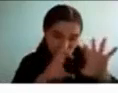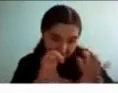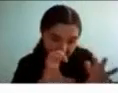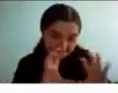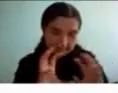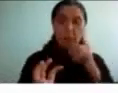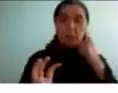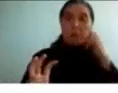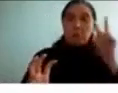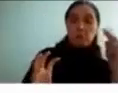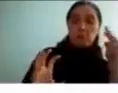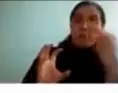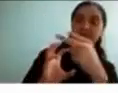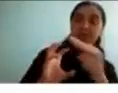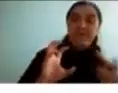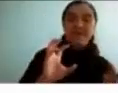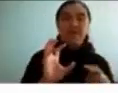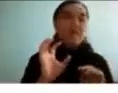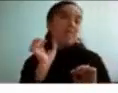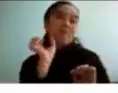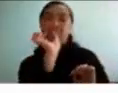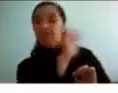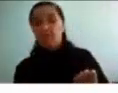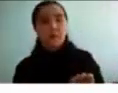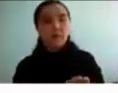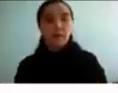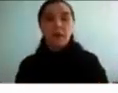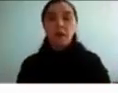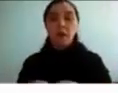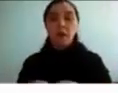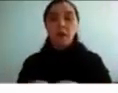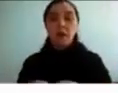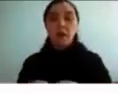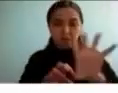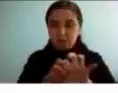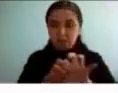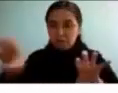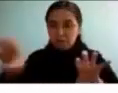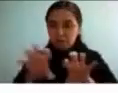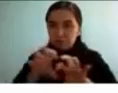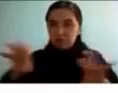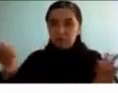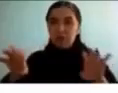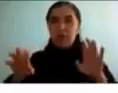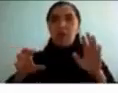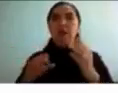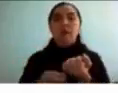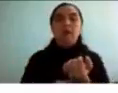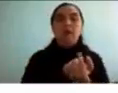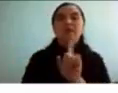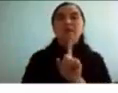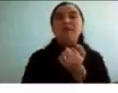las componen en tantas partes o dimensiones como deberían es decir hay un análisis lo que lleva a errores de atribución